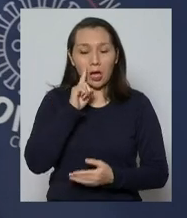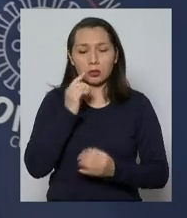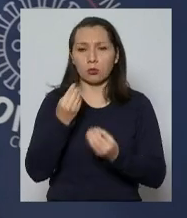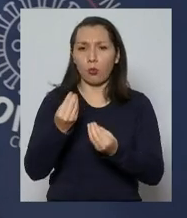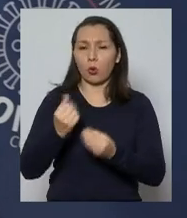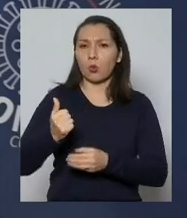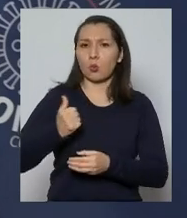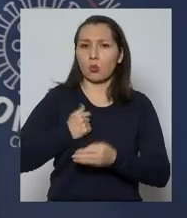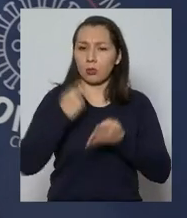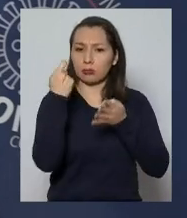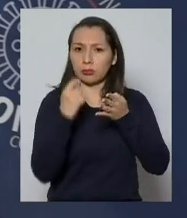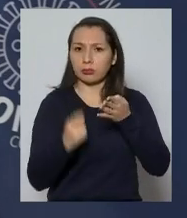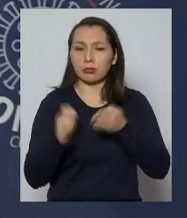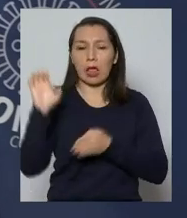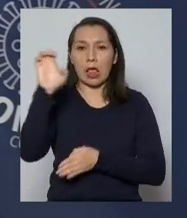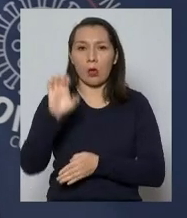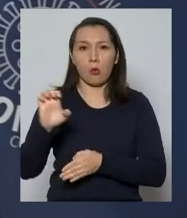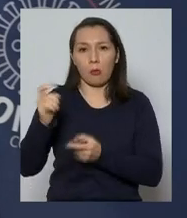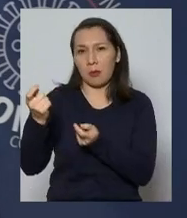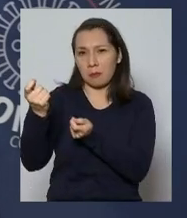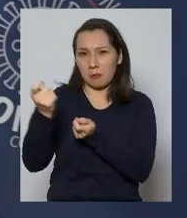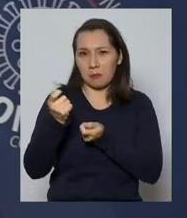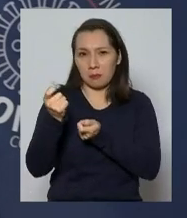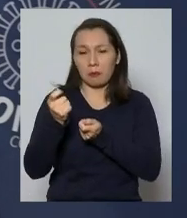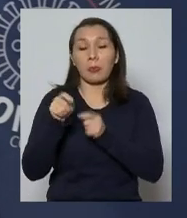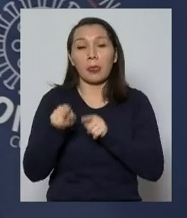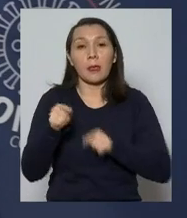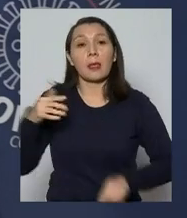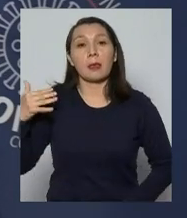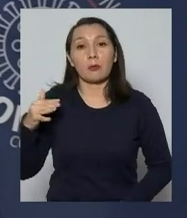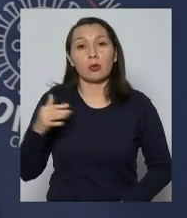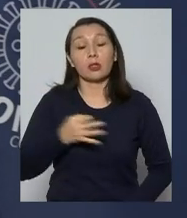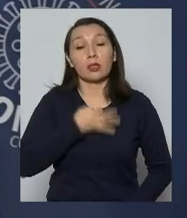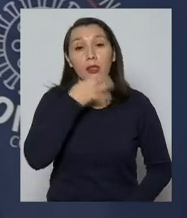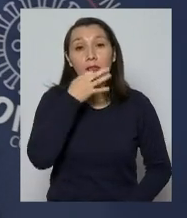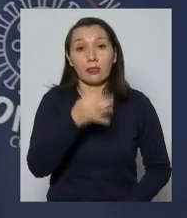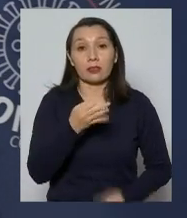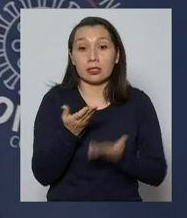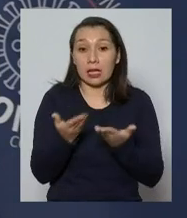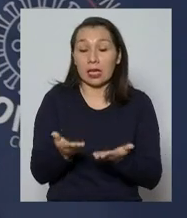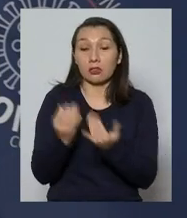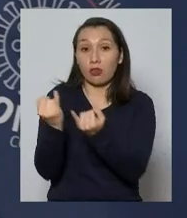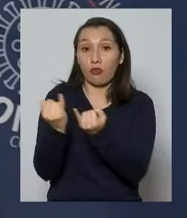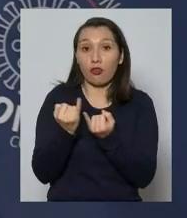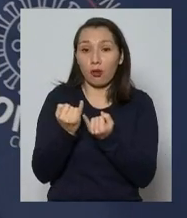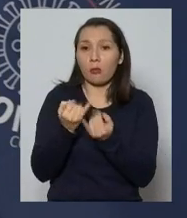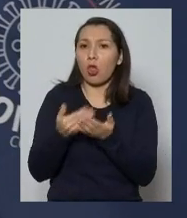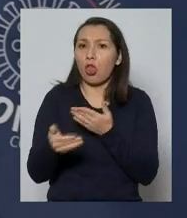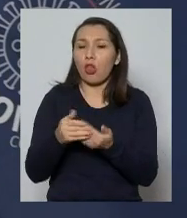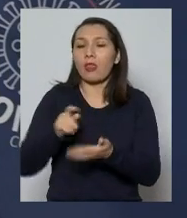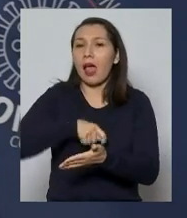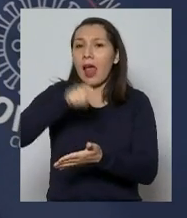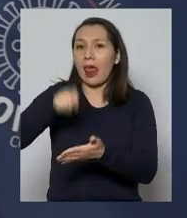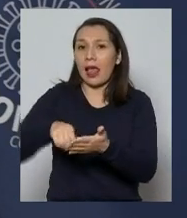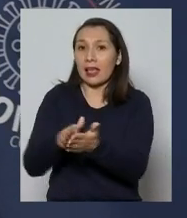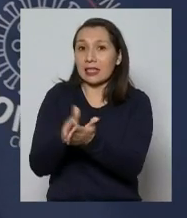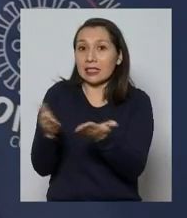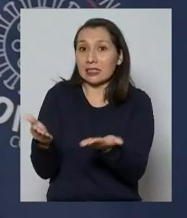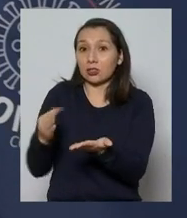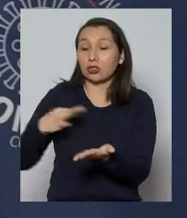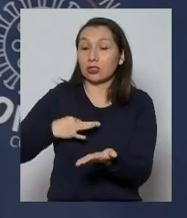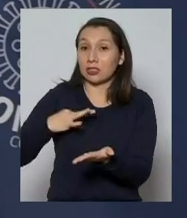altos estándares europeos. Es importante mencionar que porque estos datos derivan del registro civil,